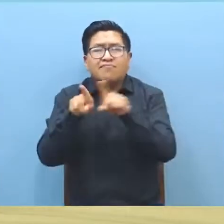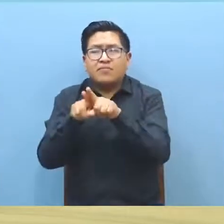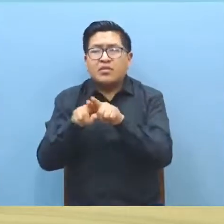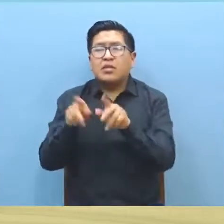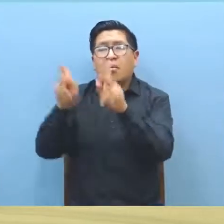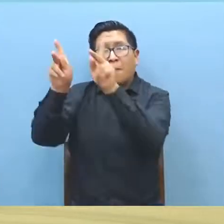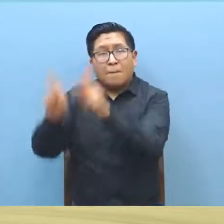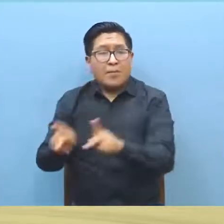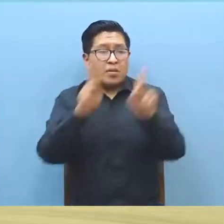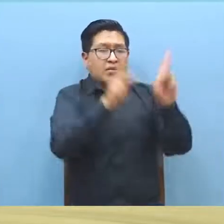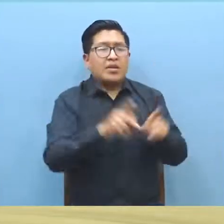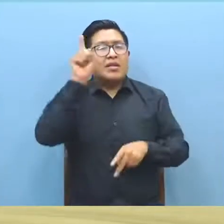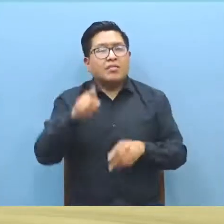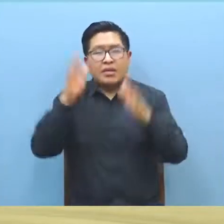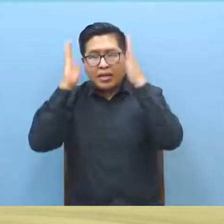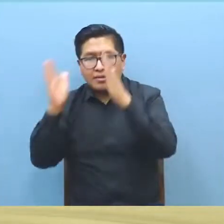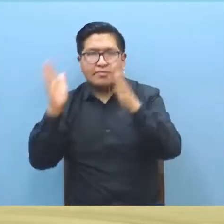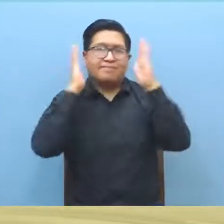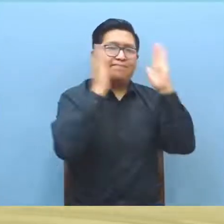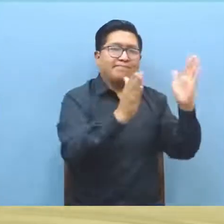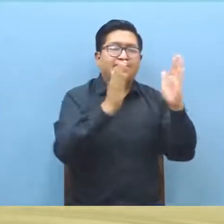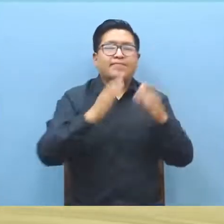puedan recibir una respuesta oportuna.